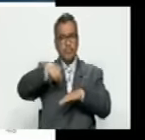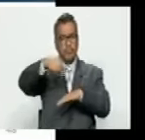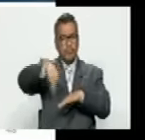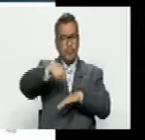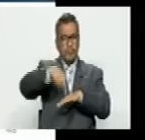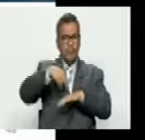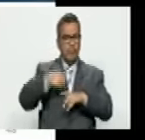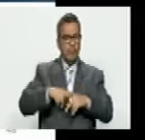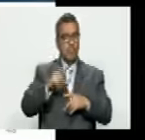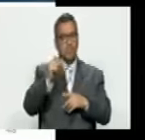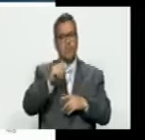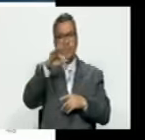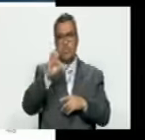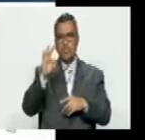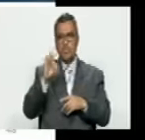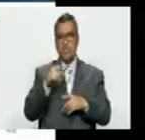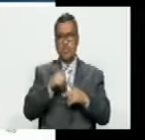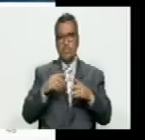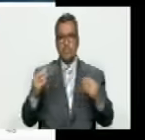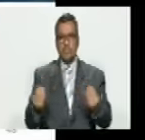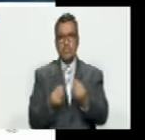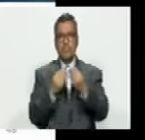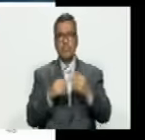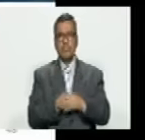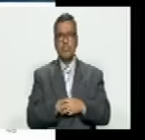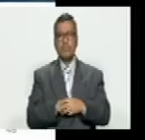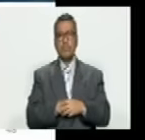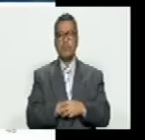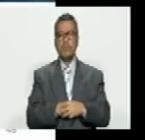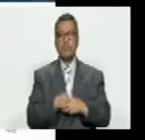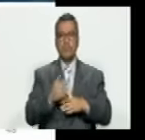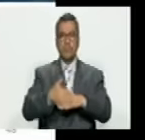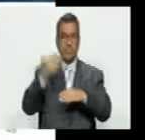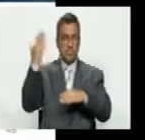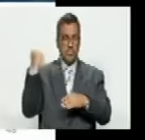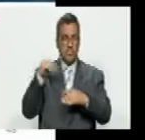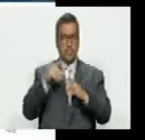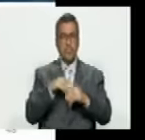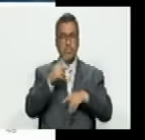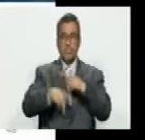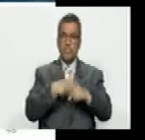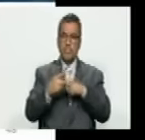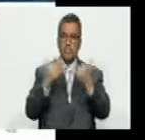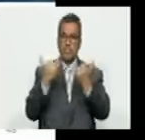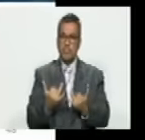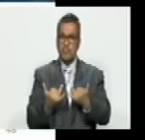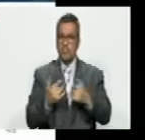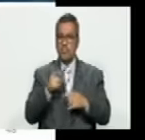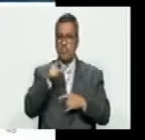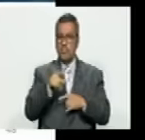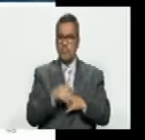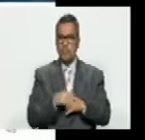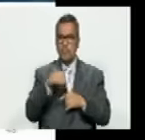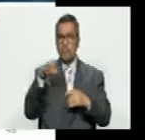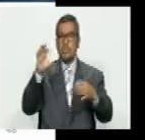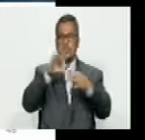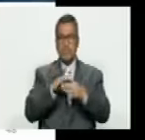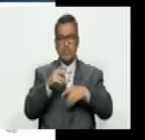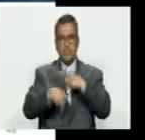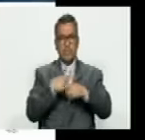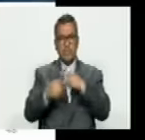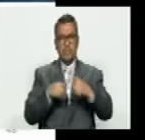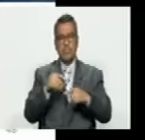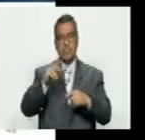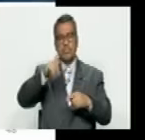el Freedom House que está ahí al lado lo que era antes la Alianza para el Progreso que ahora se llama Alianza para el Desarrollo